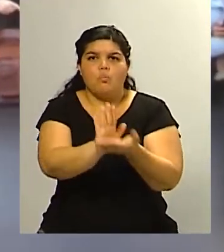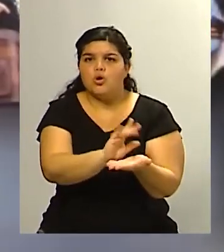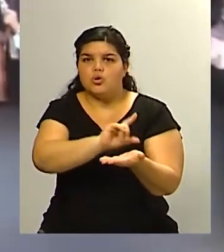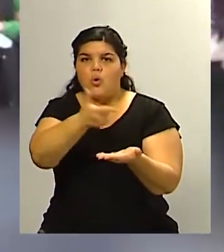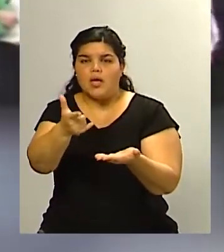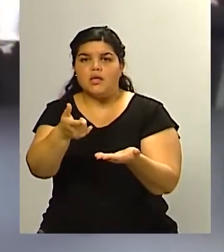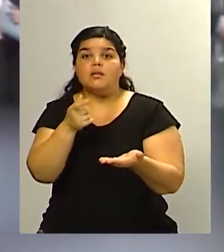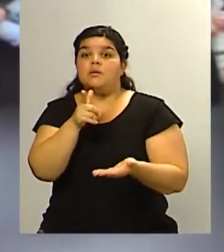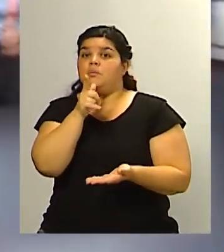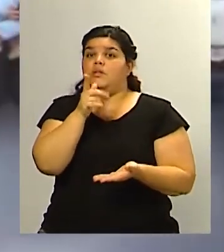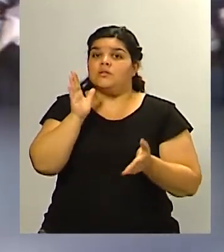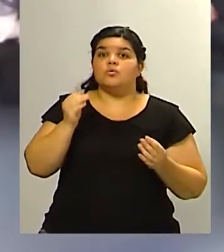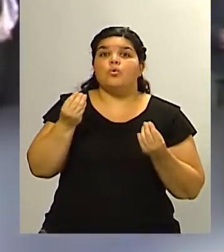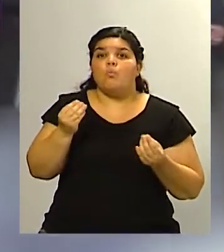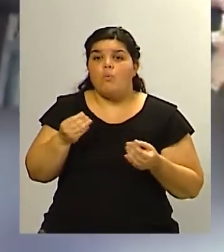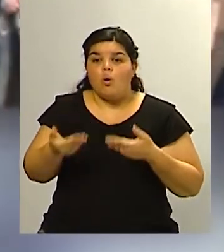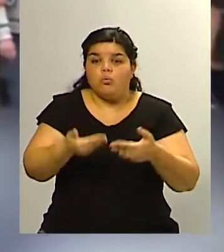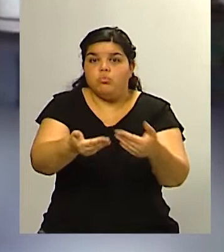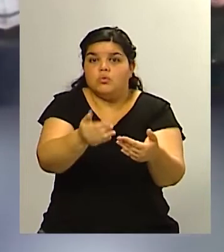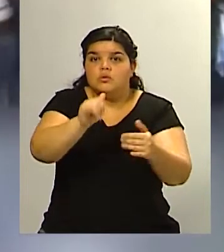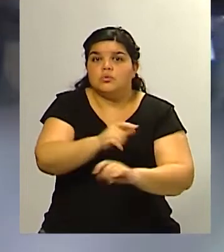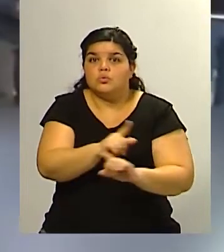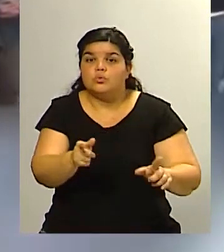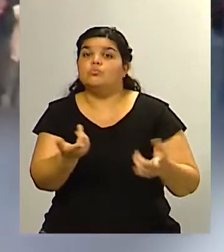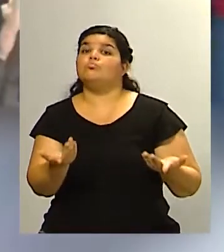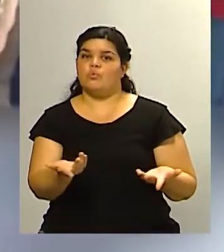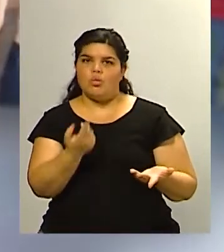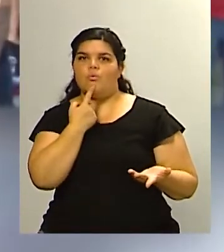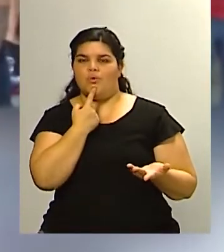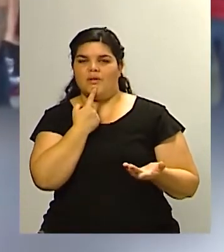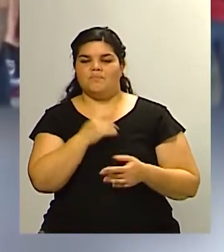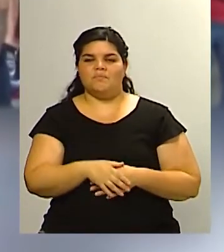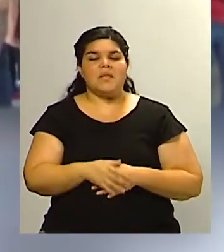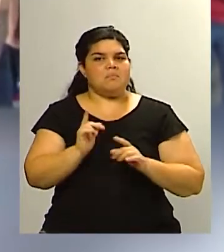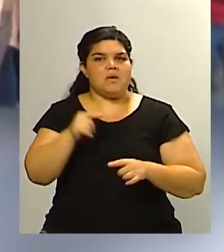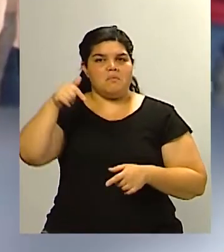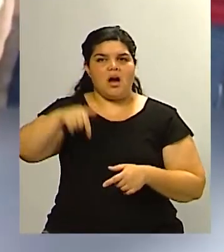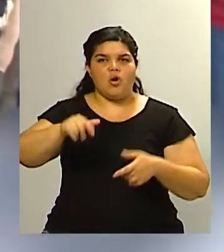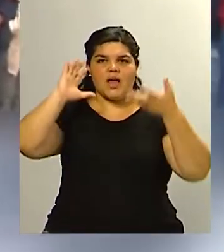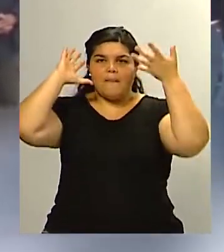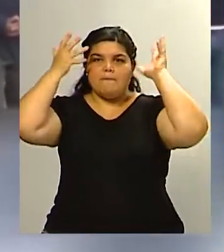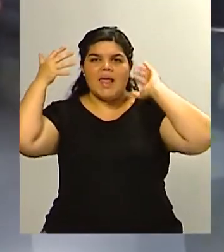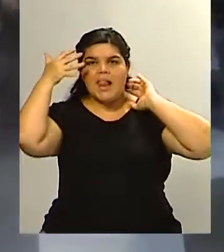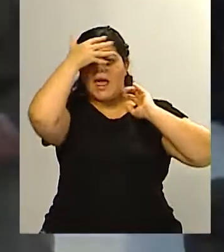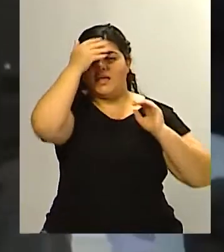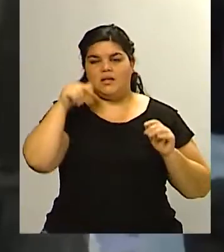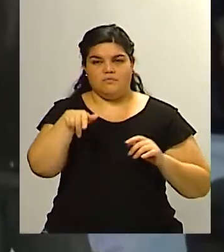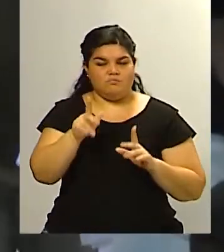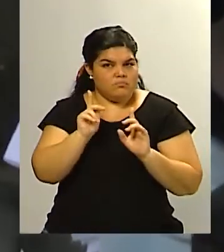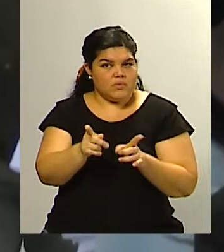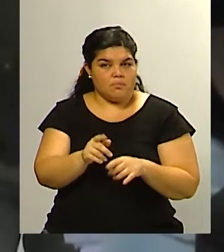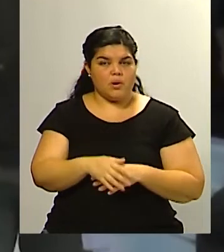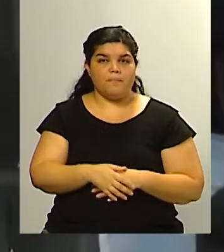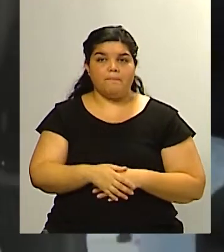presencia de mi ley que no es una presencia menor si te diría que estamos viendo como hace mucho tiempo atrás